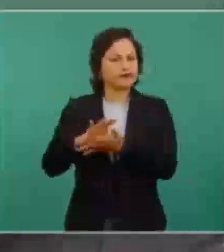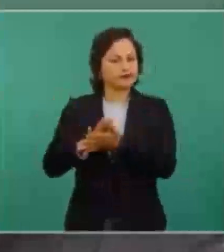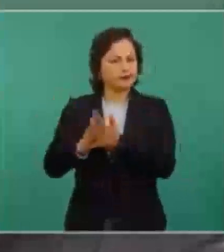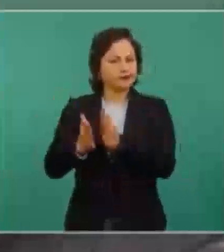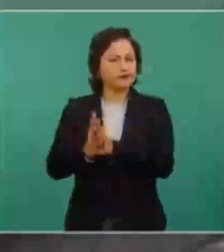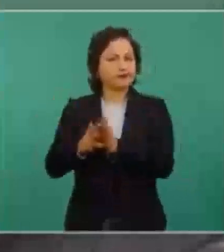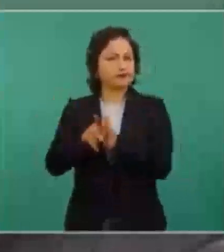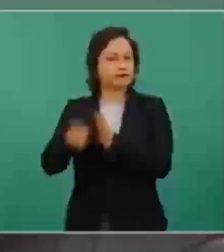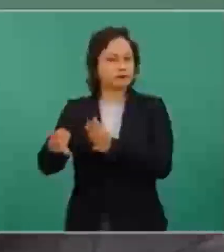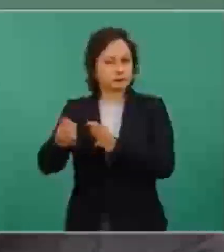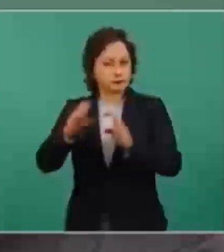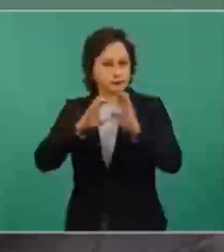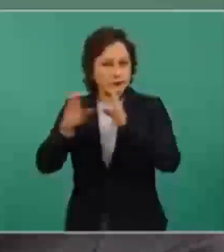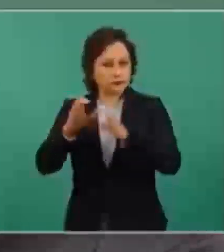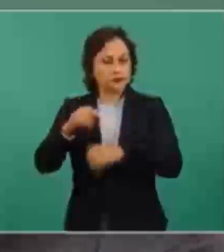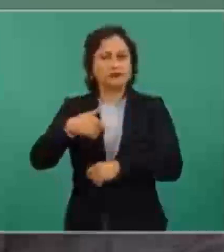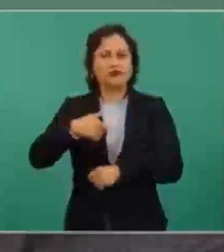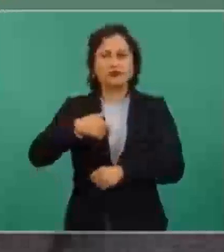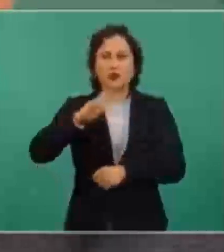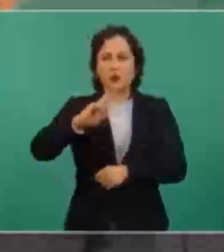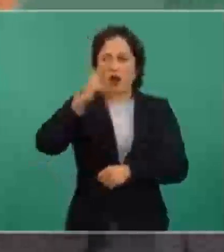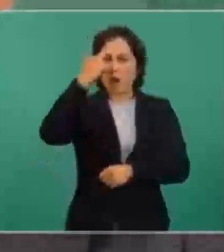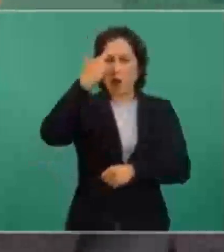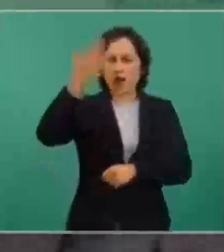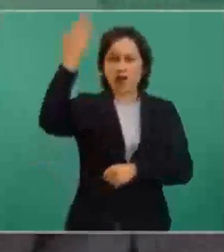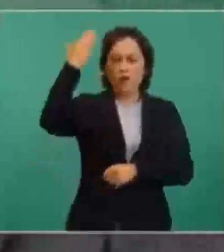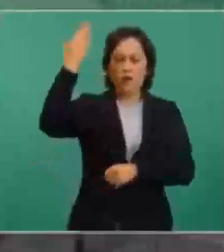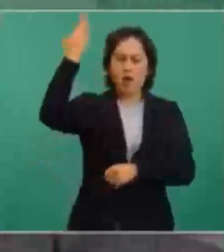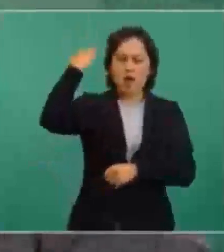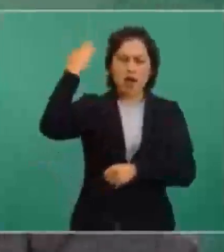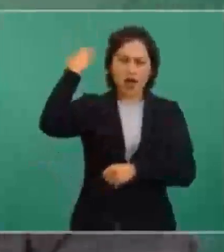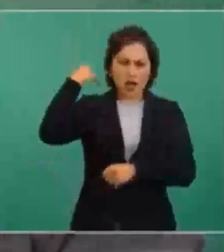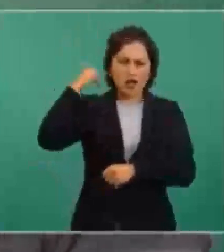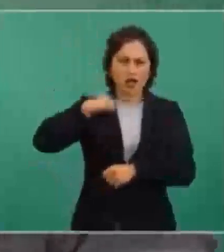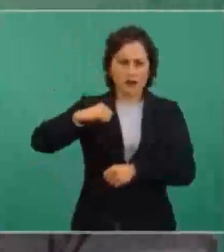una denuncia en una entrevista que me hizo Loret de Mola